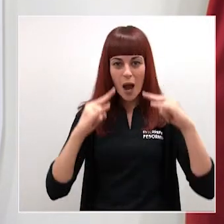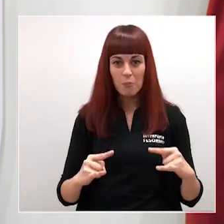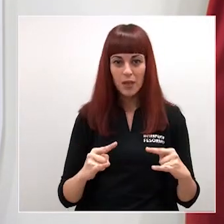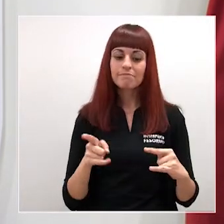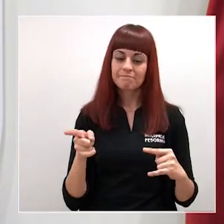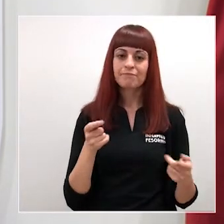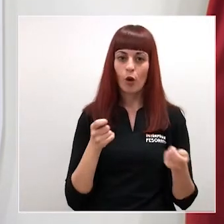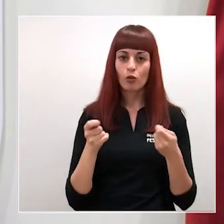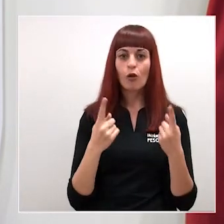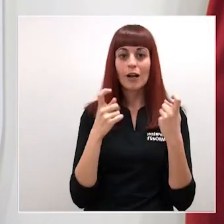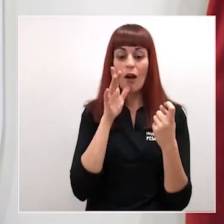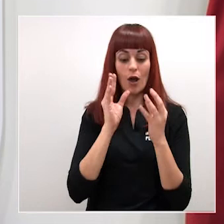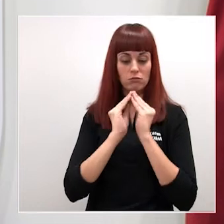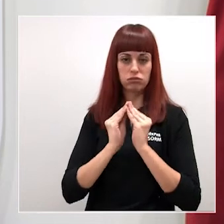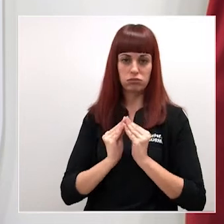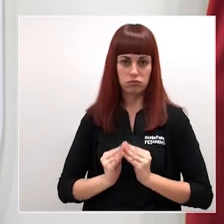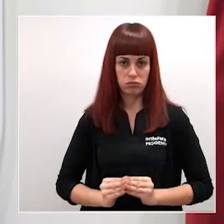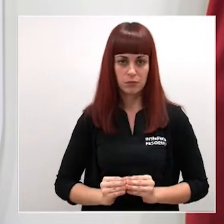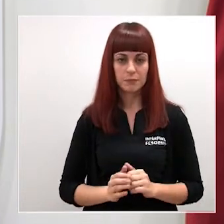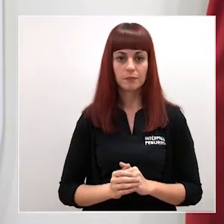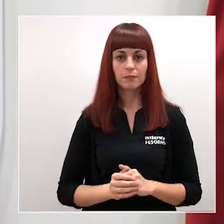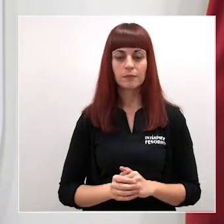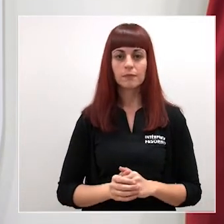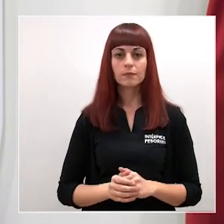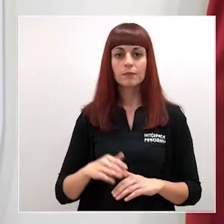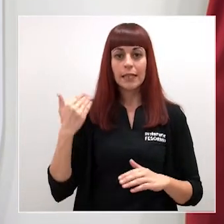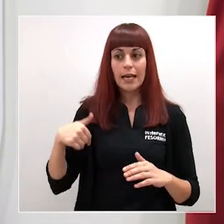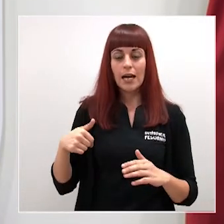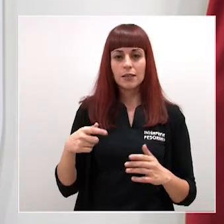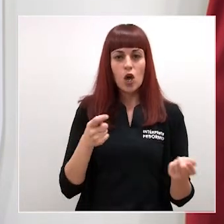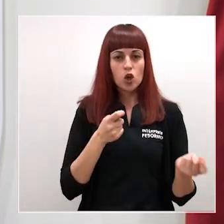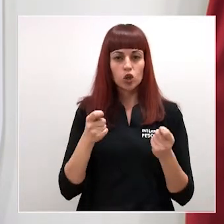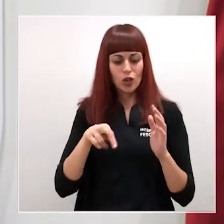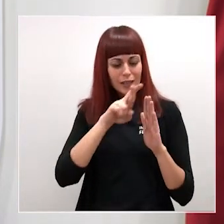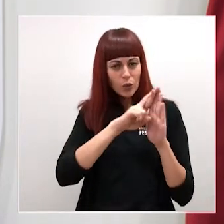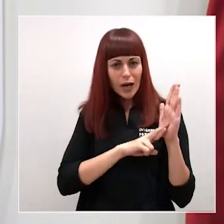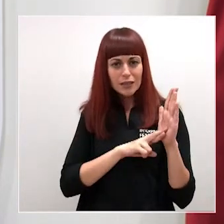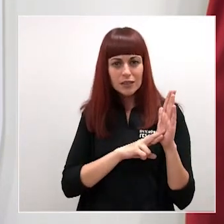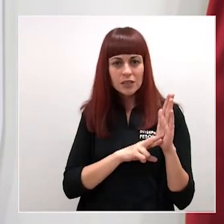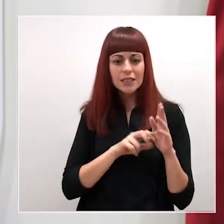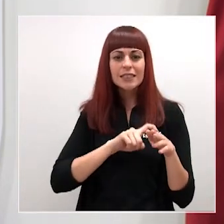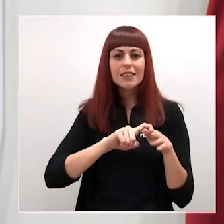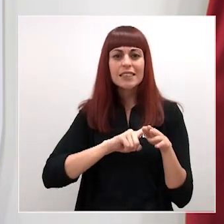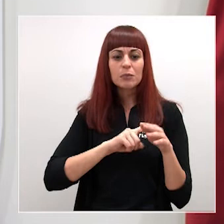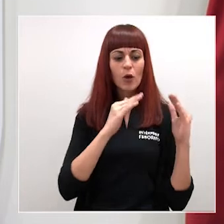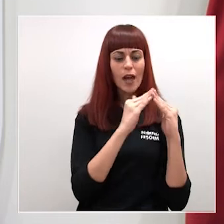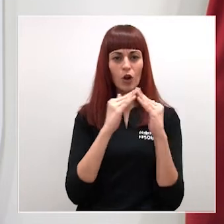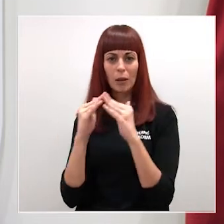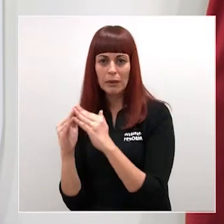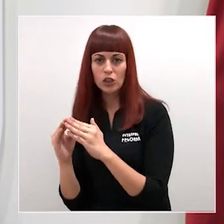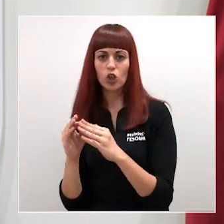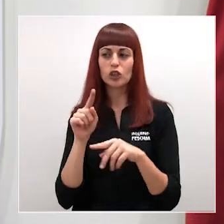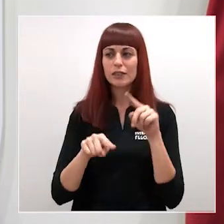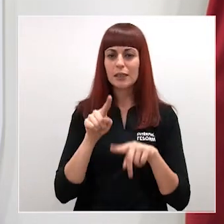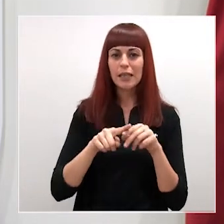actualmente en proceso de elaboración para completar toda la regulación de los diferentes tipos de plazas